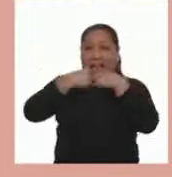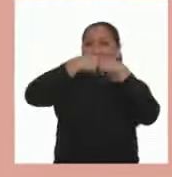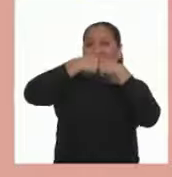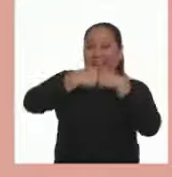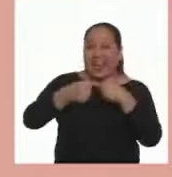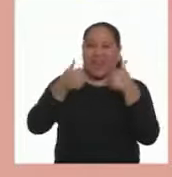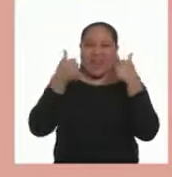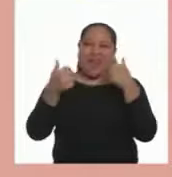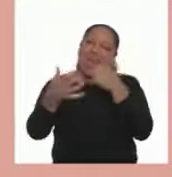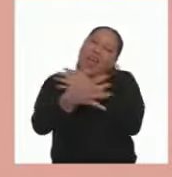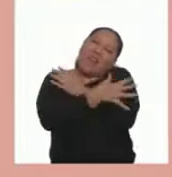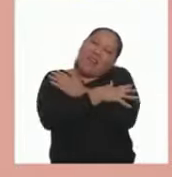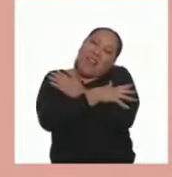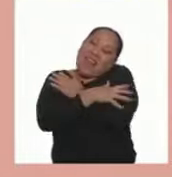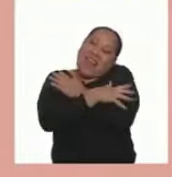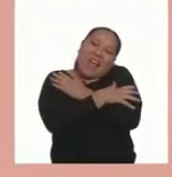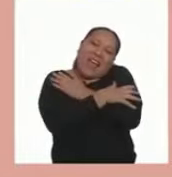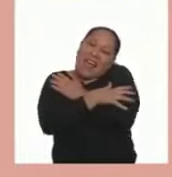Les